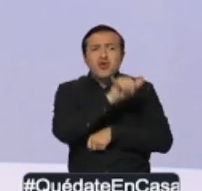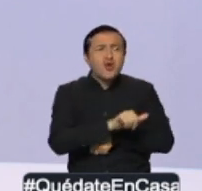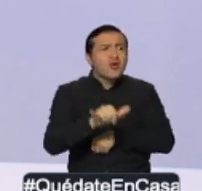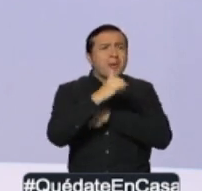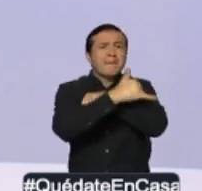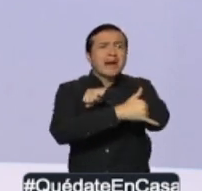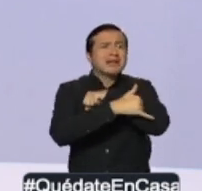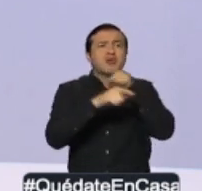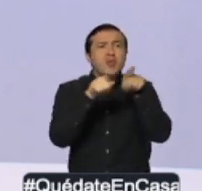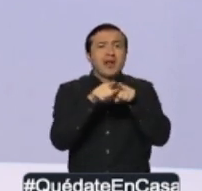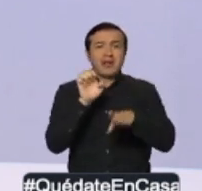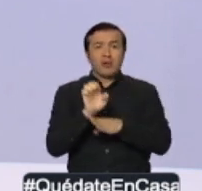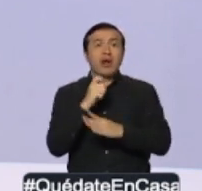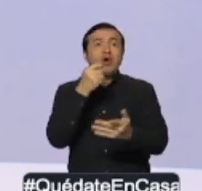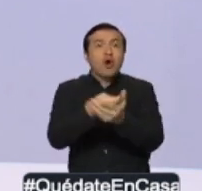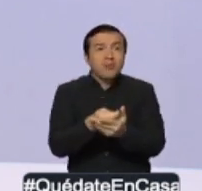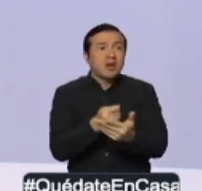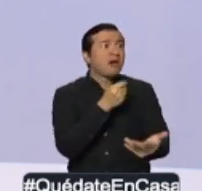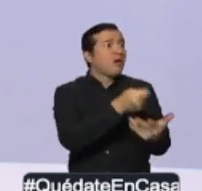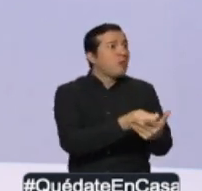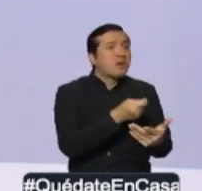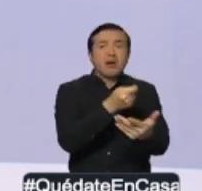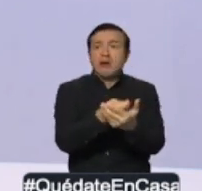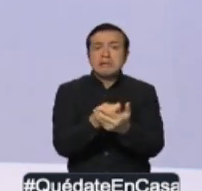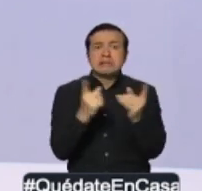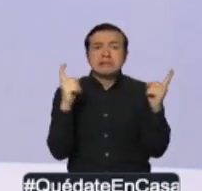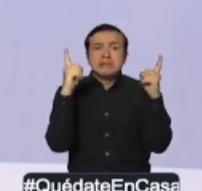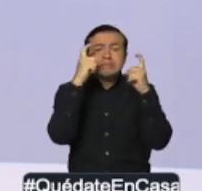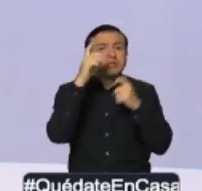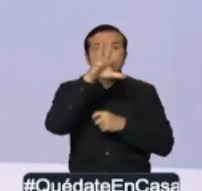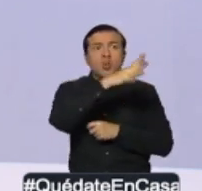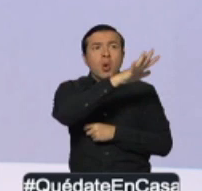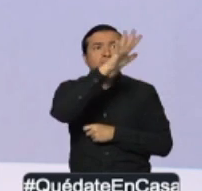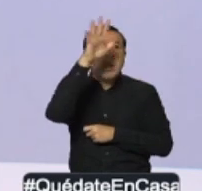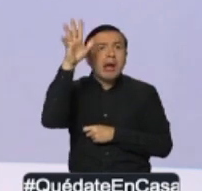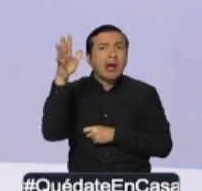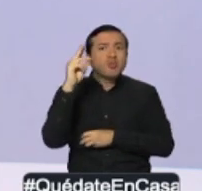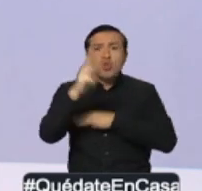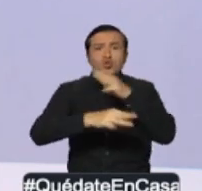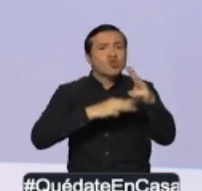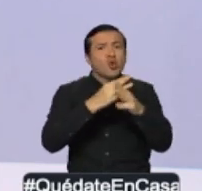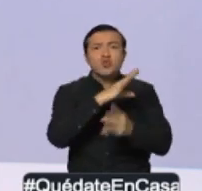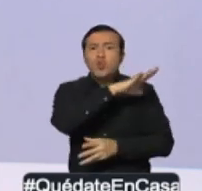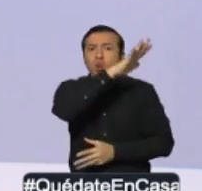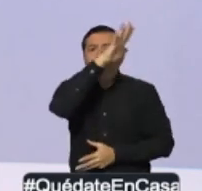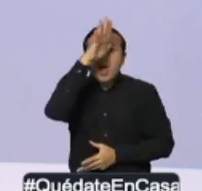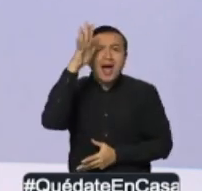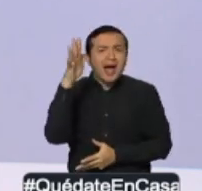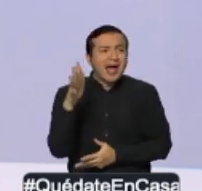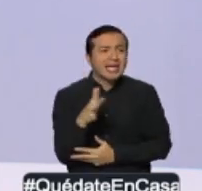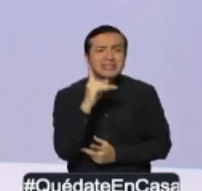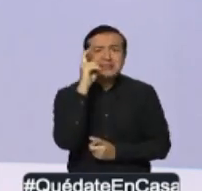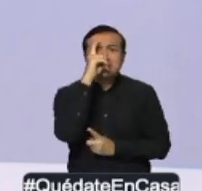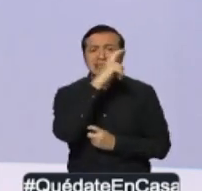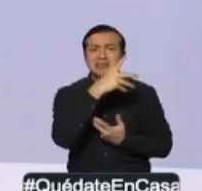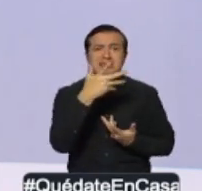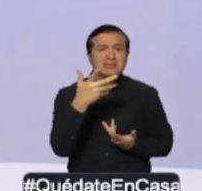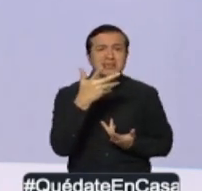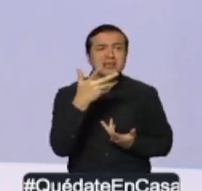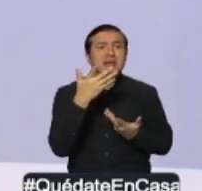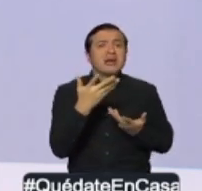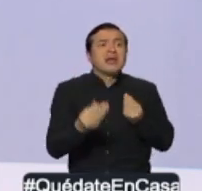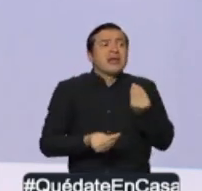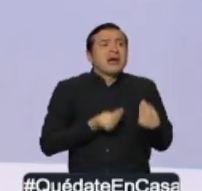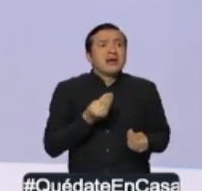ha generado escasez en los mercados y la escasez, por lo general, genera elevación